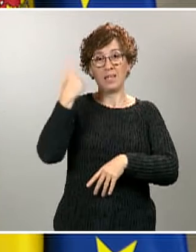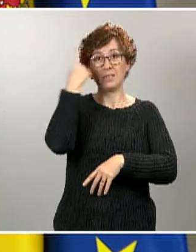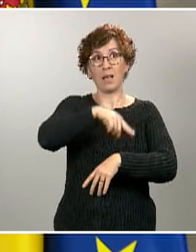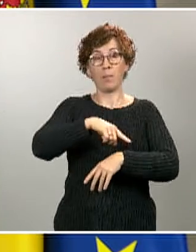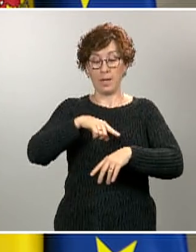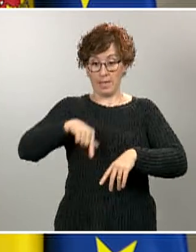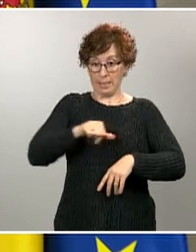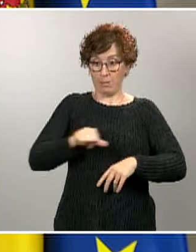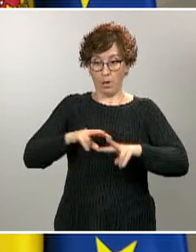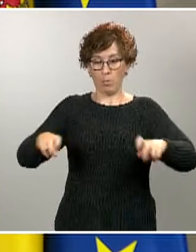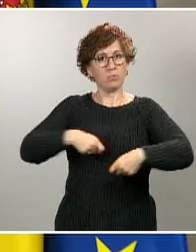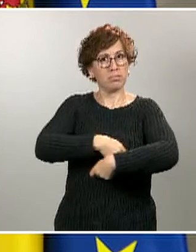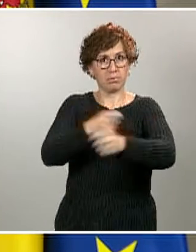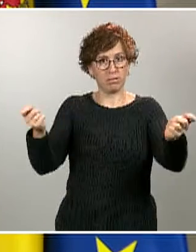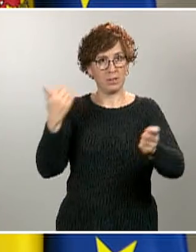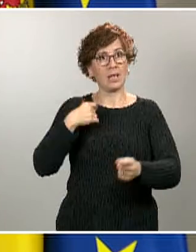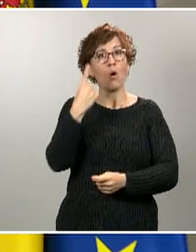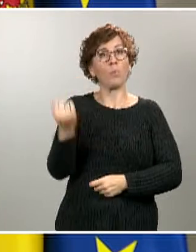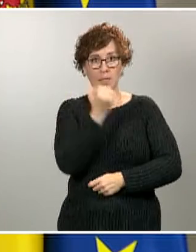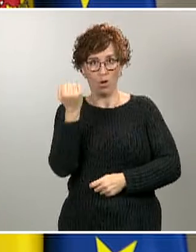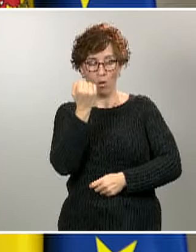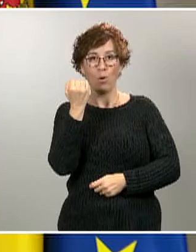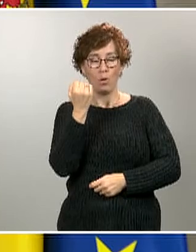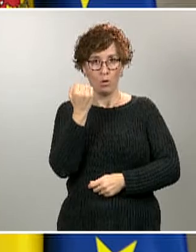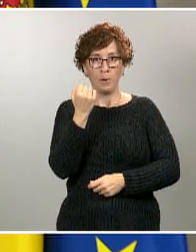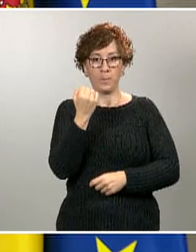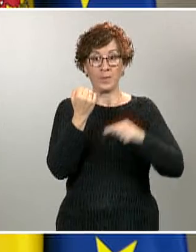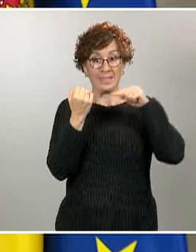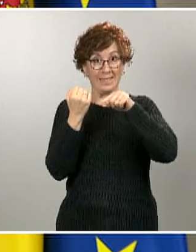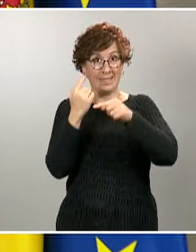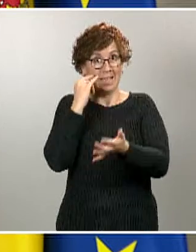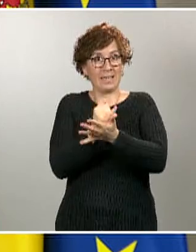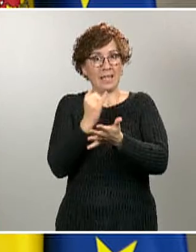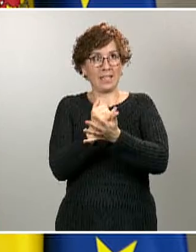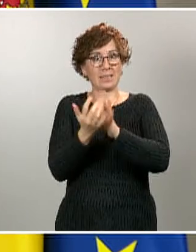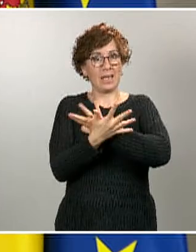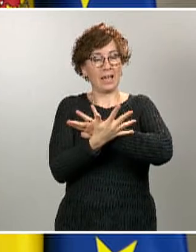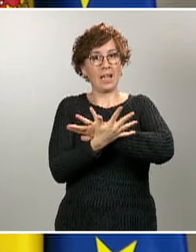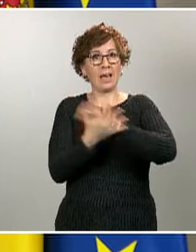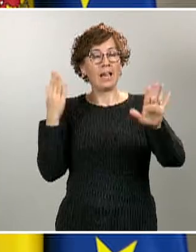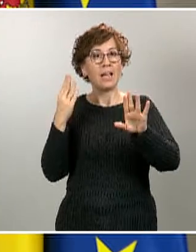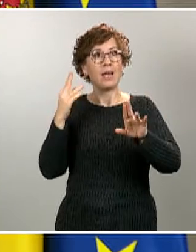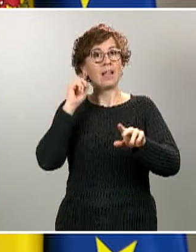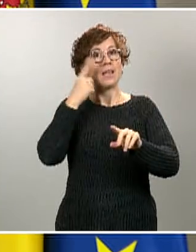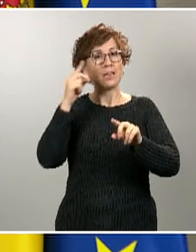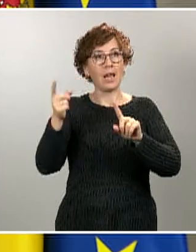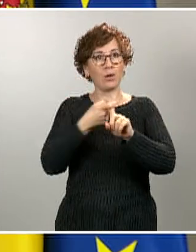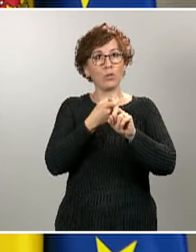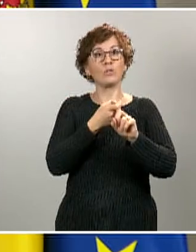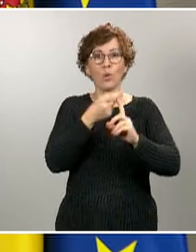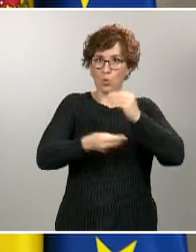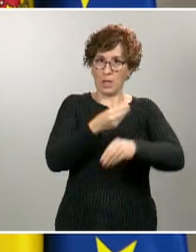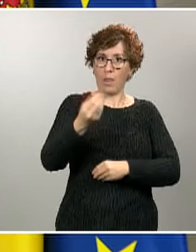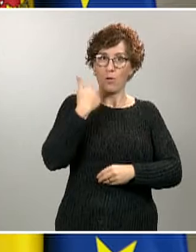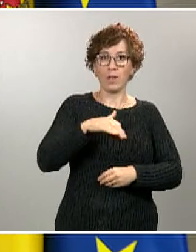semana. Se ha empezado a usar este test de diagnóstico rápido como complemento al test de diagnóstico conocido como PCR,